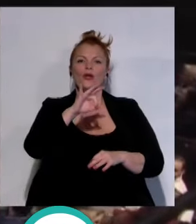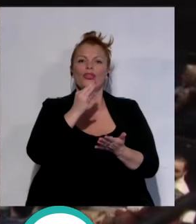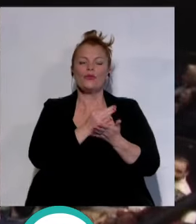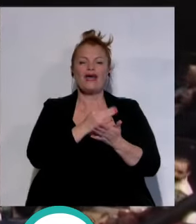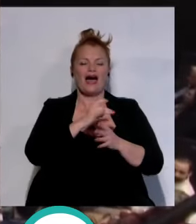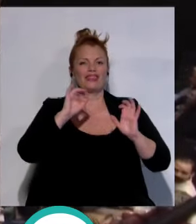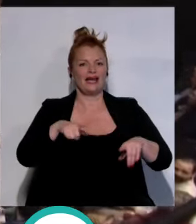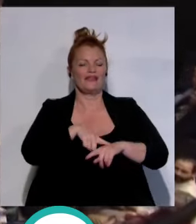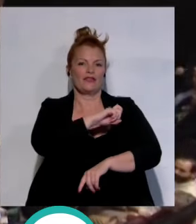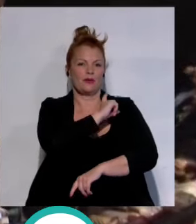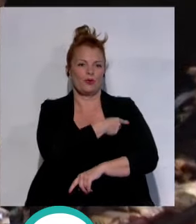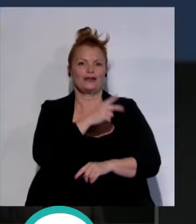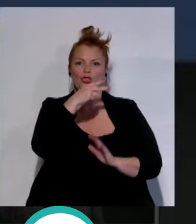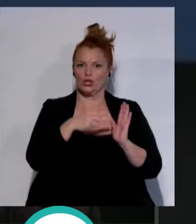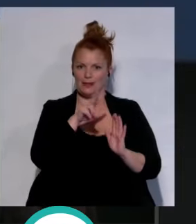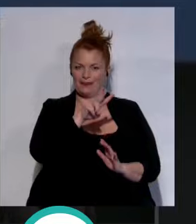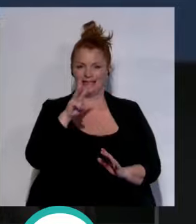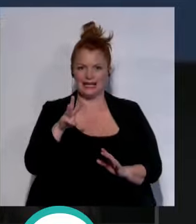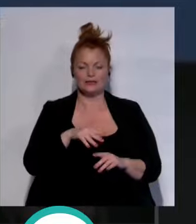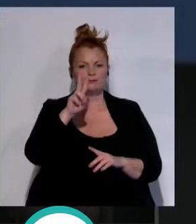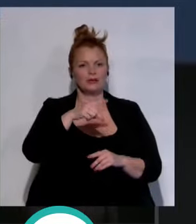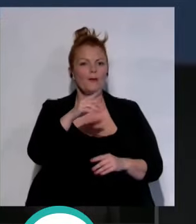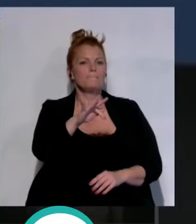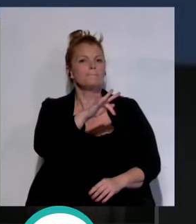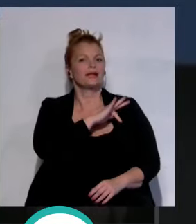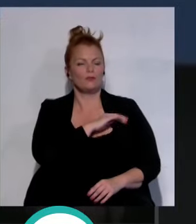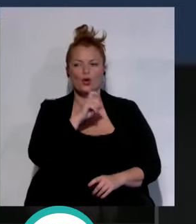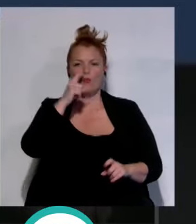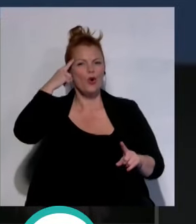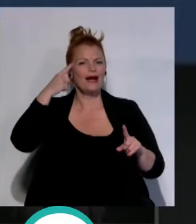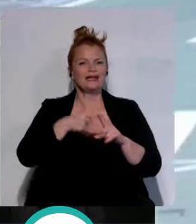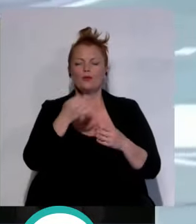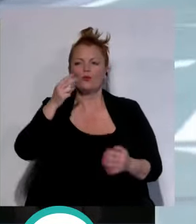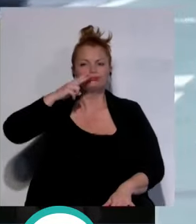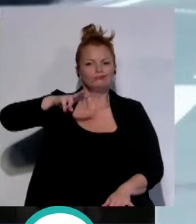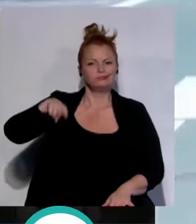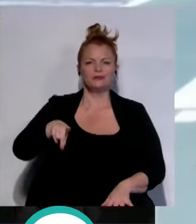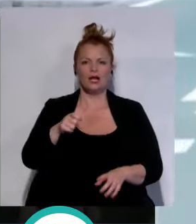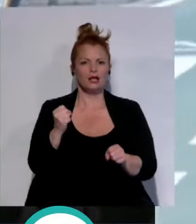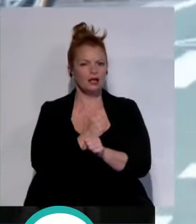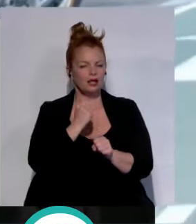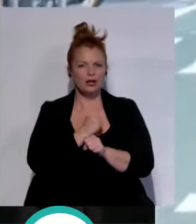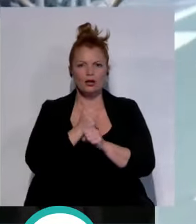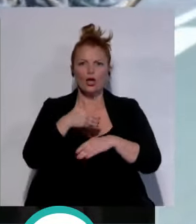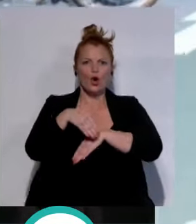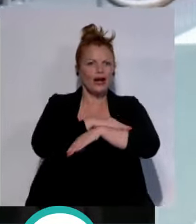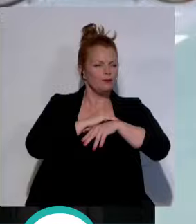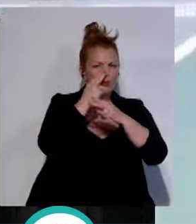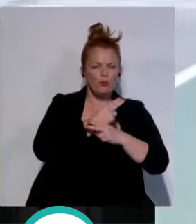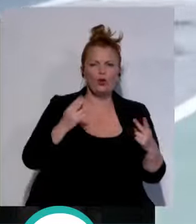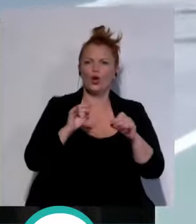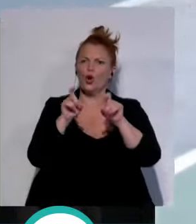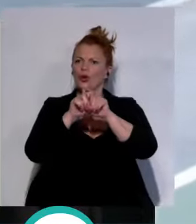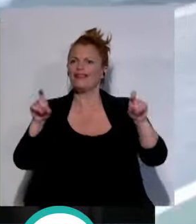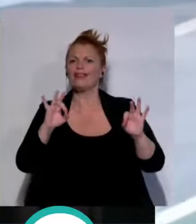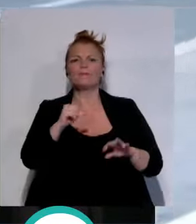de Deportes 2023 unos galardones que tienen como objetivo reconocer la labor de personas organismos públicos o entidades